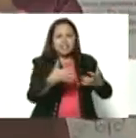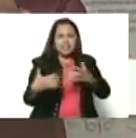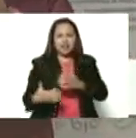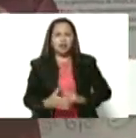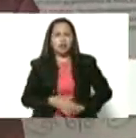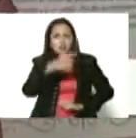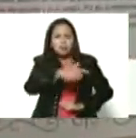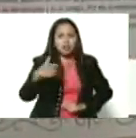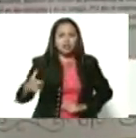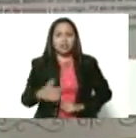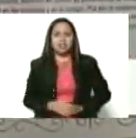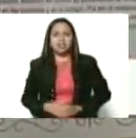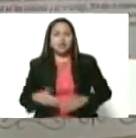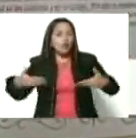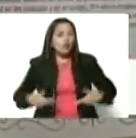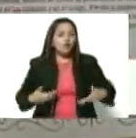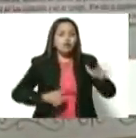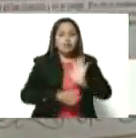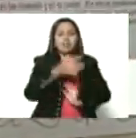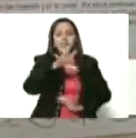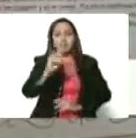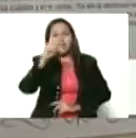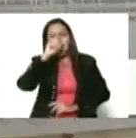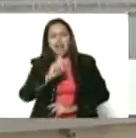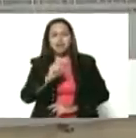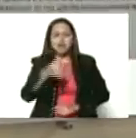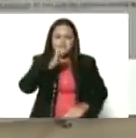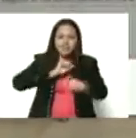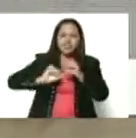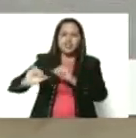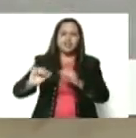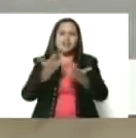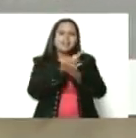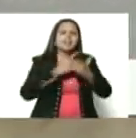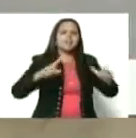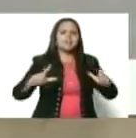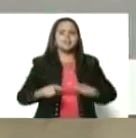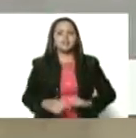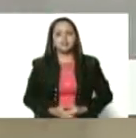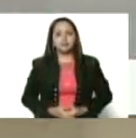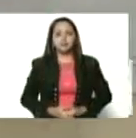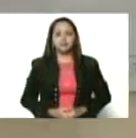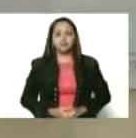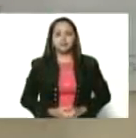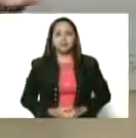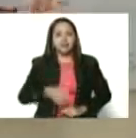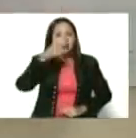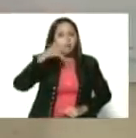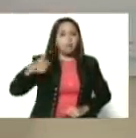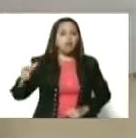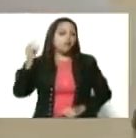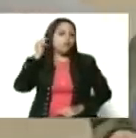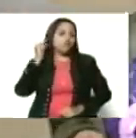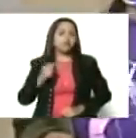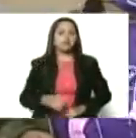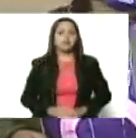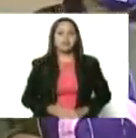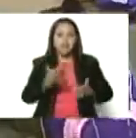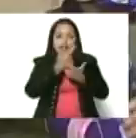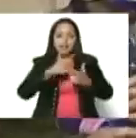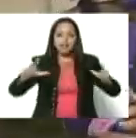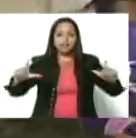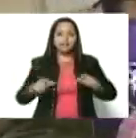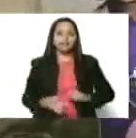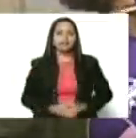años. La lucha de resistencia por la emancipación de nuestro pueblo y de la mujer. La emancipación,